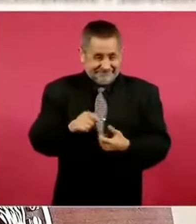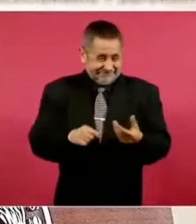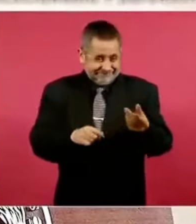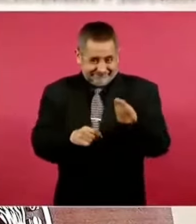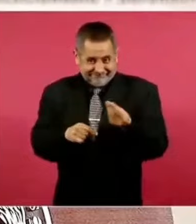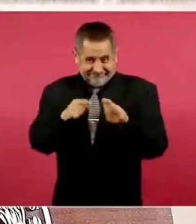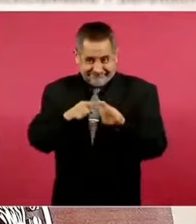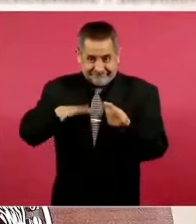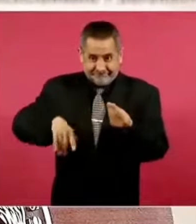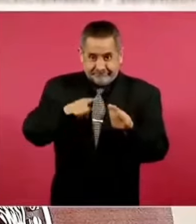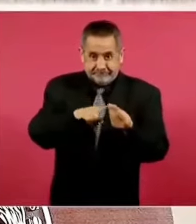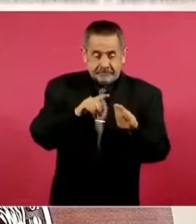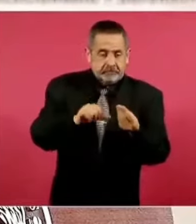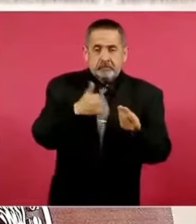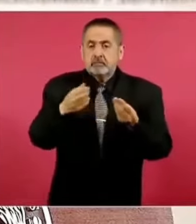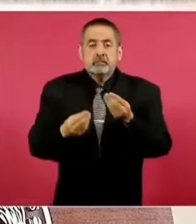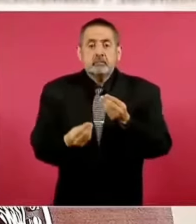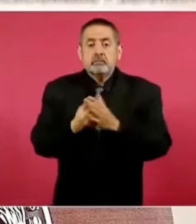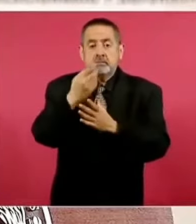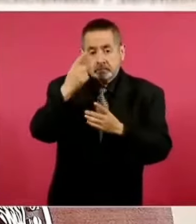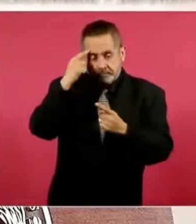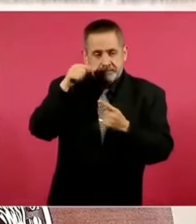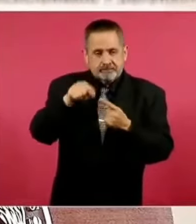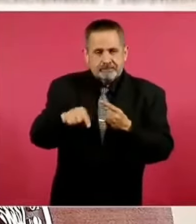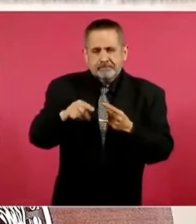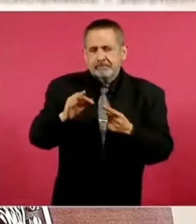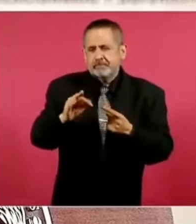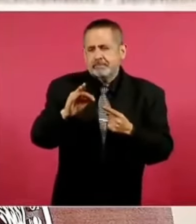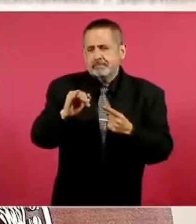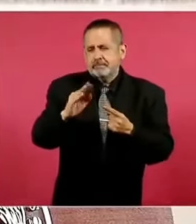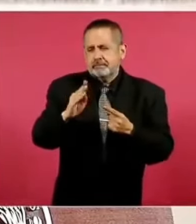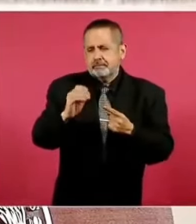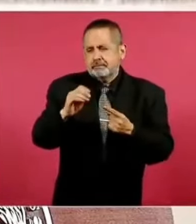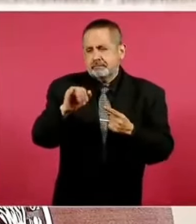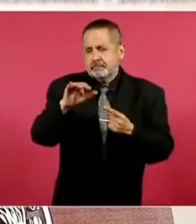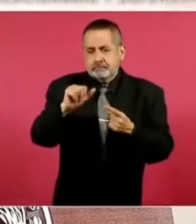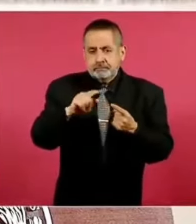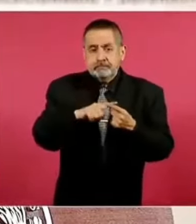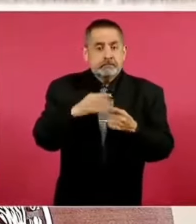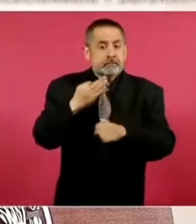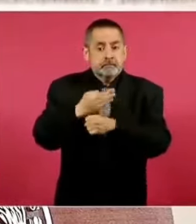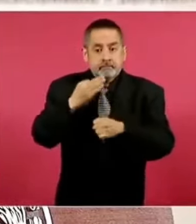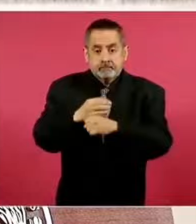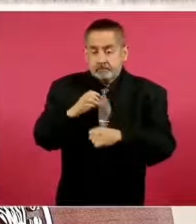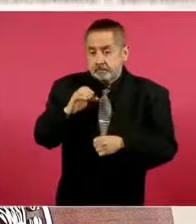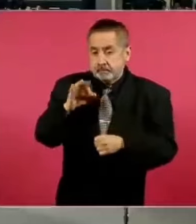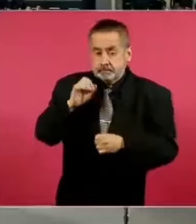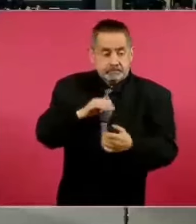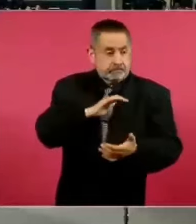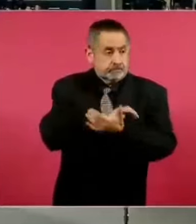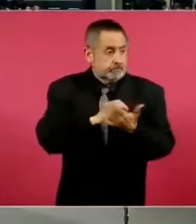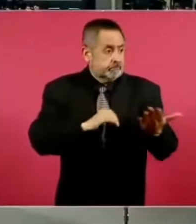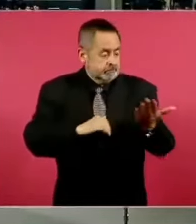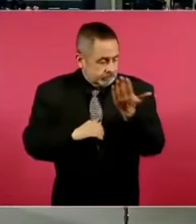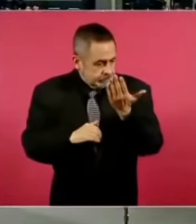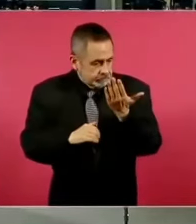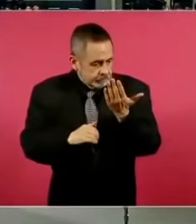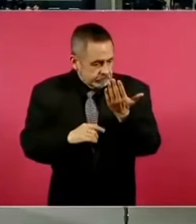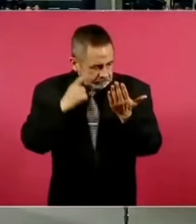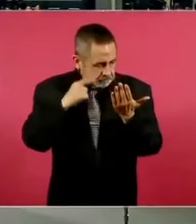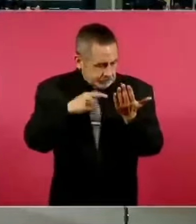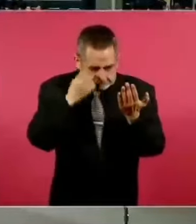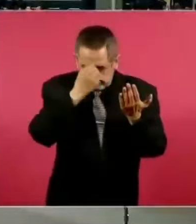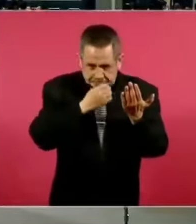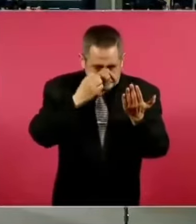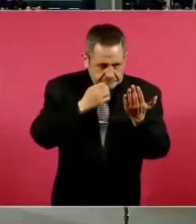otros medicamentos, uno muy innovador también para la fibrosis quística, COFEPRIS hasta el momento no ha tenido ninguna solicitud del fabricante para ser